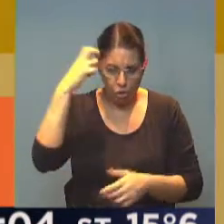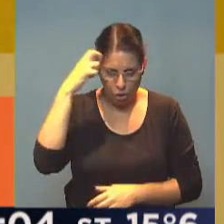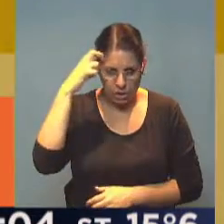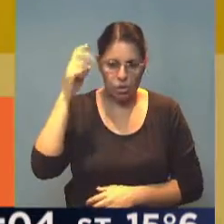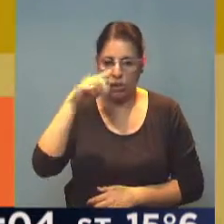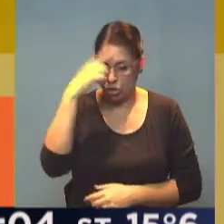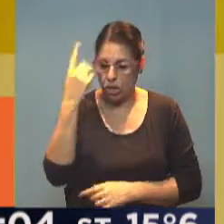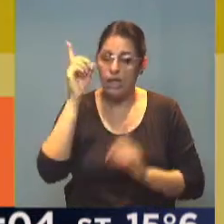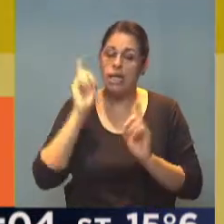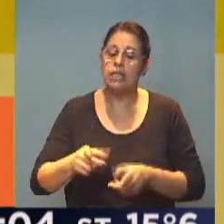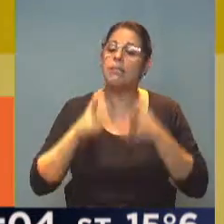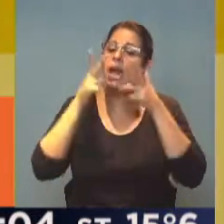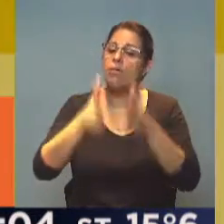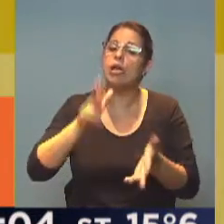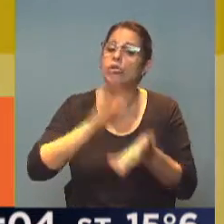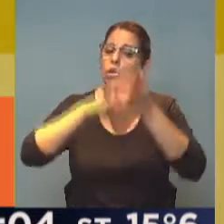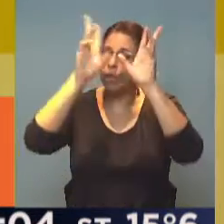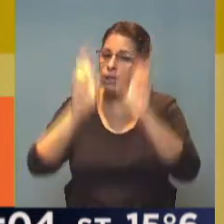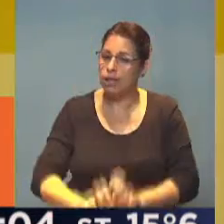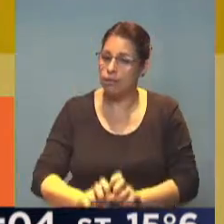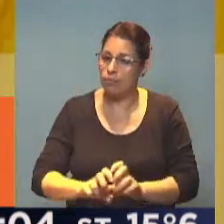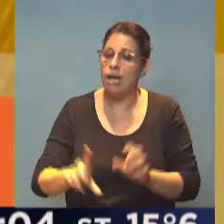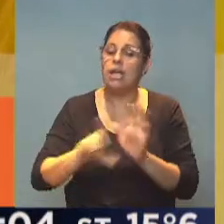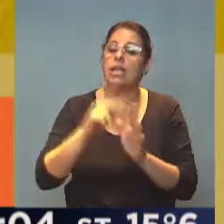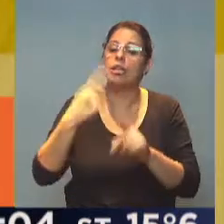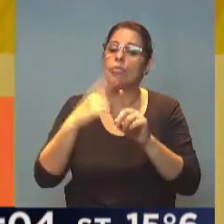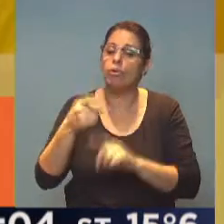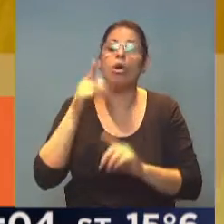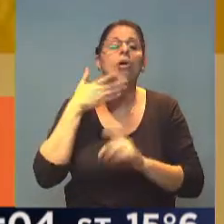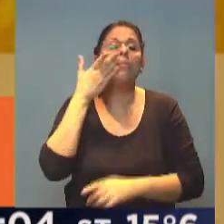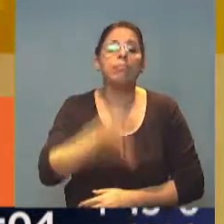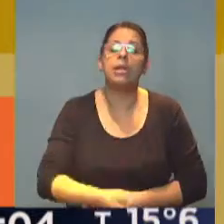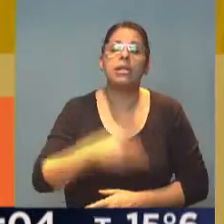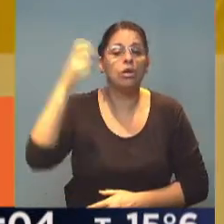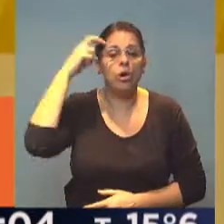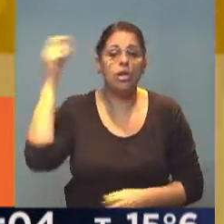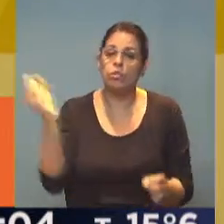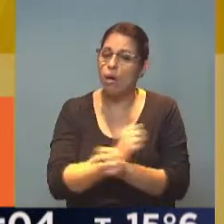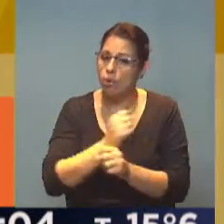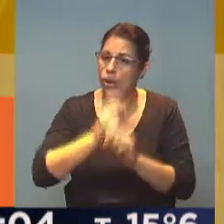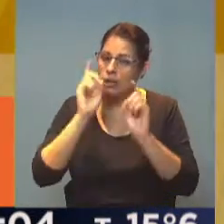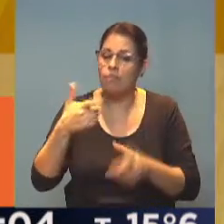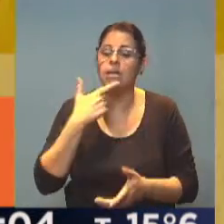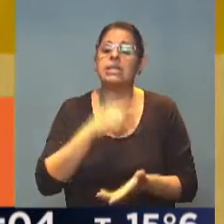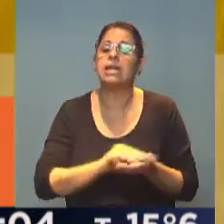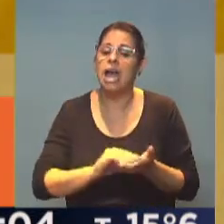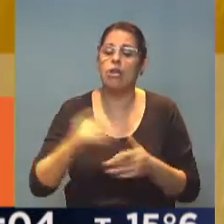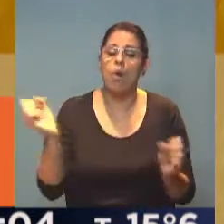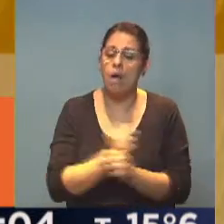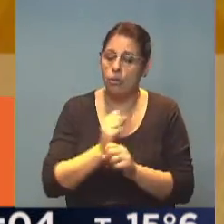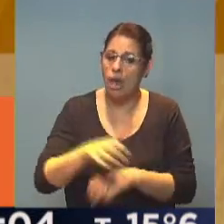y también hablaron sobre este tema, pidieron la sanción del Congreso, pidieron la sanción del Senado y convocaron a la marcha de hoy a las 6 de la